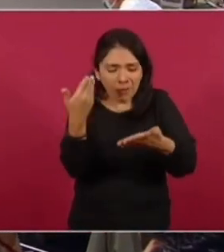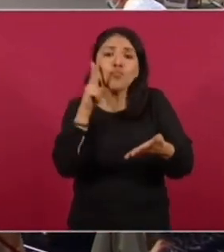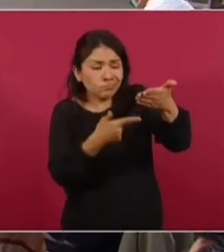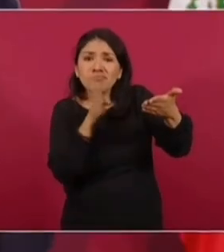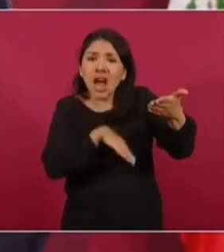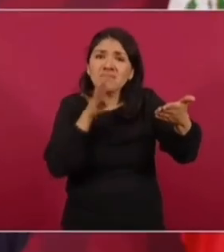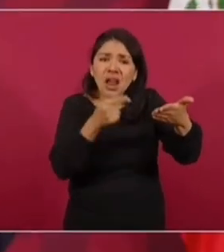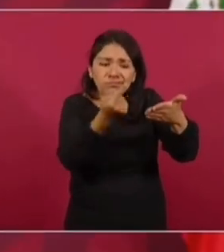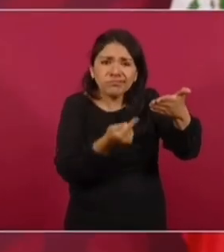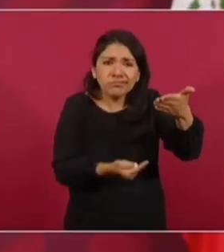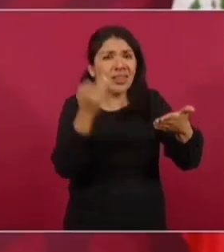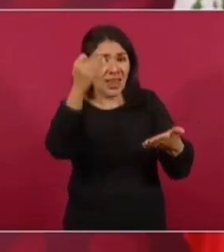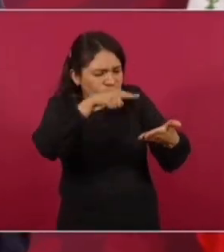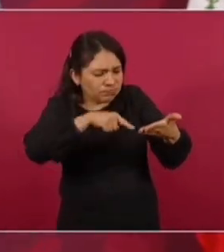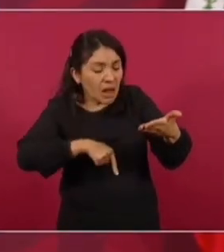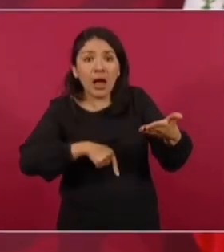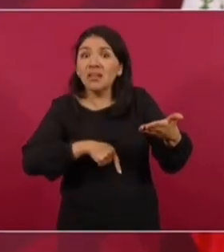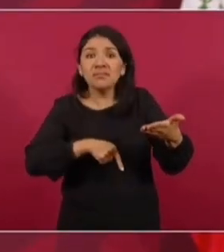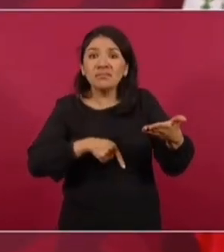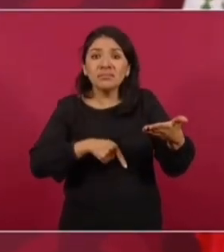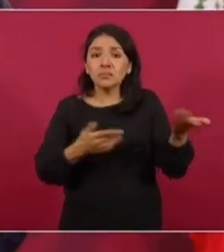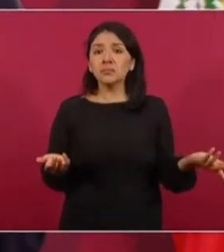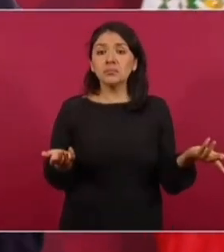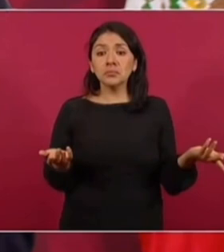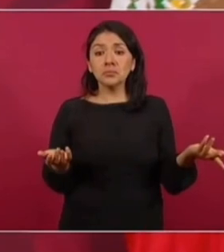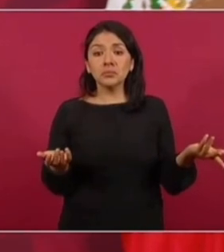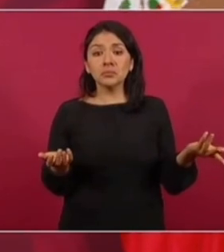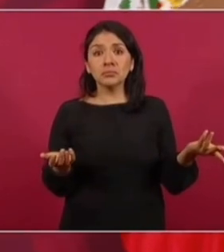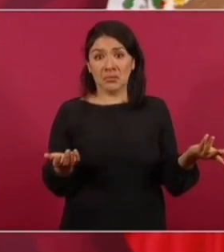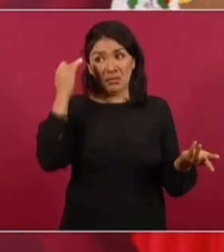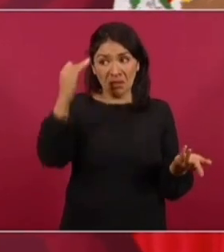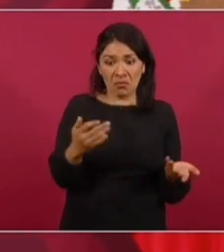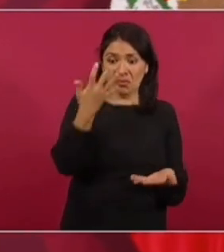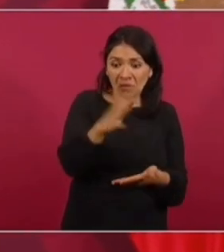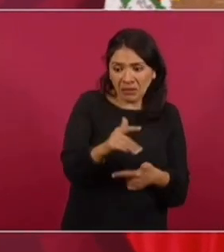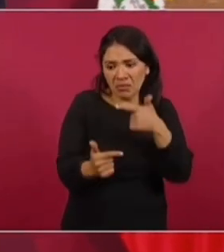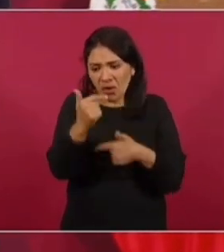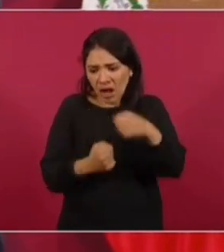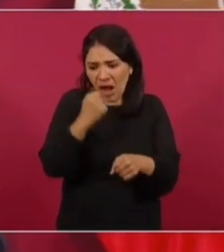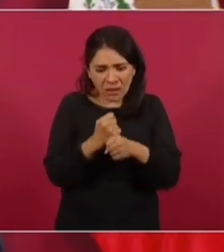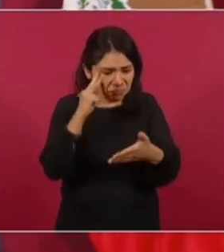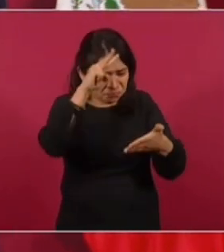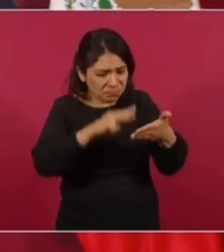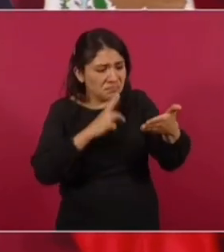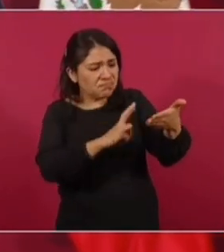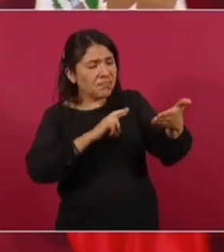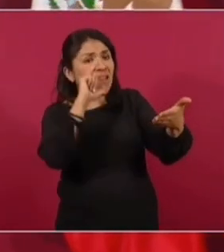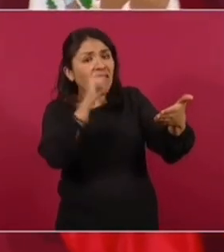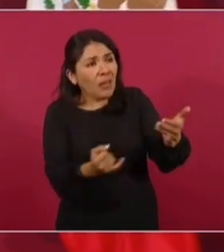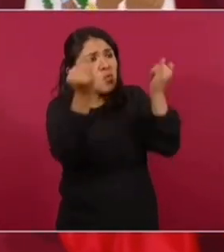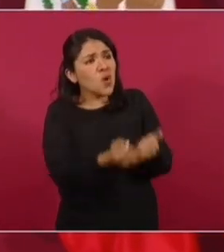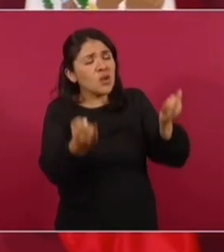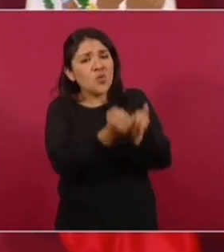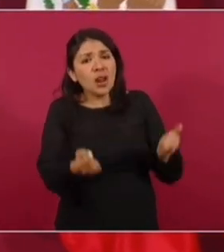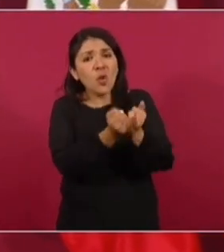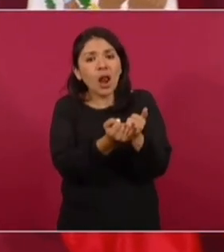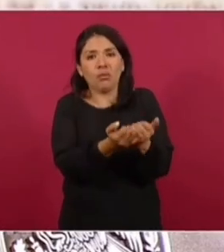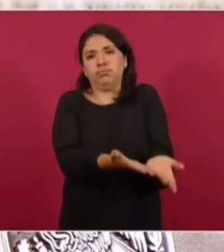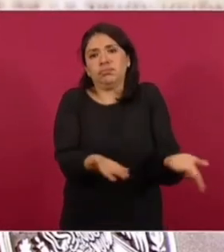has hecho en el tiempo que llevas? Y si en 10, 12 años no has avanzado,